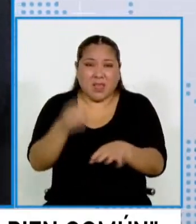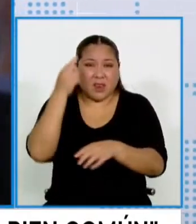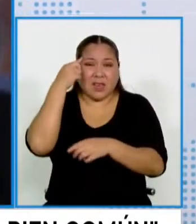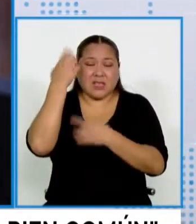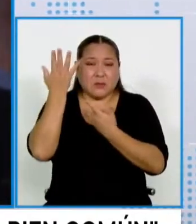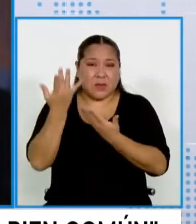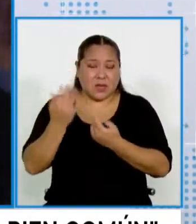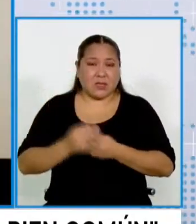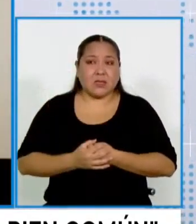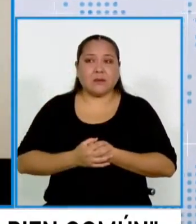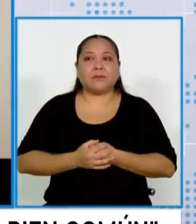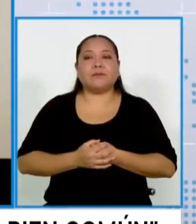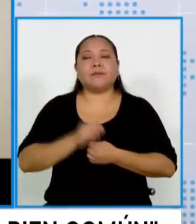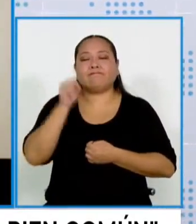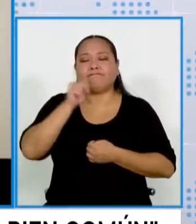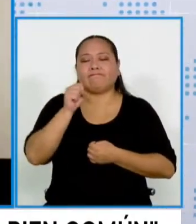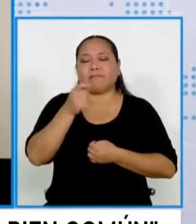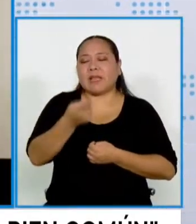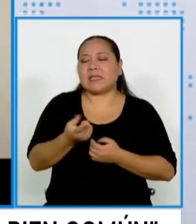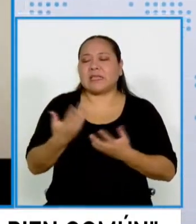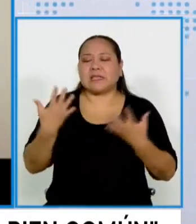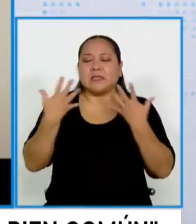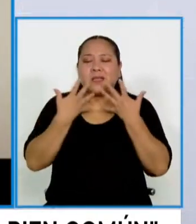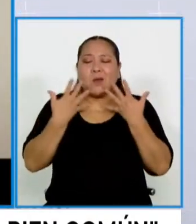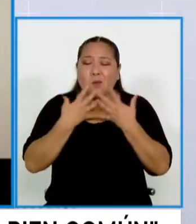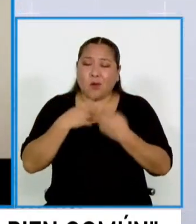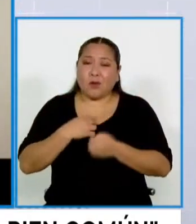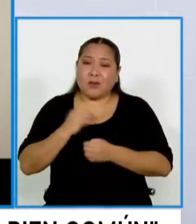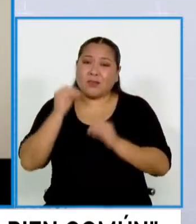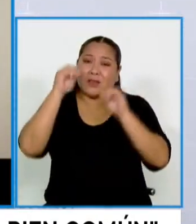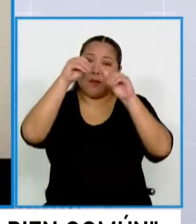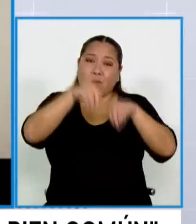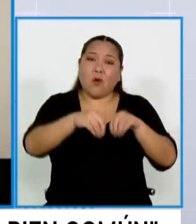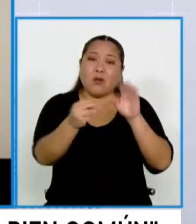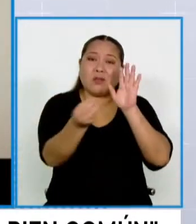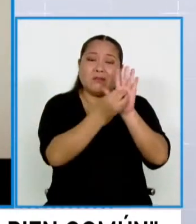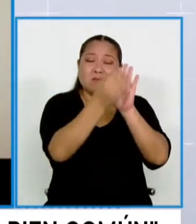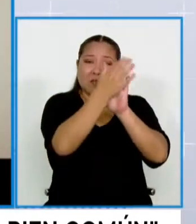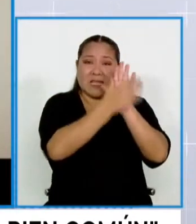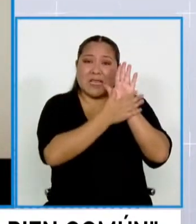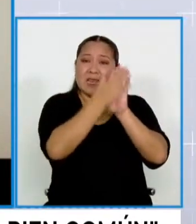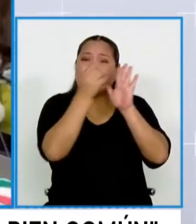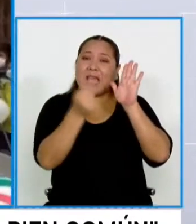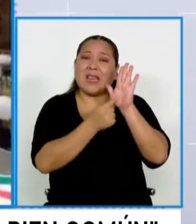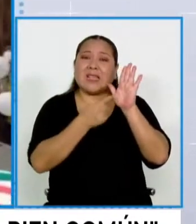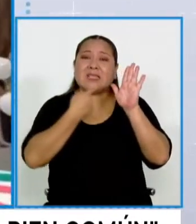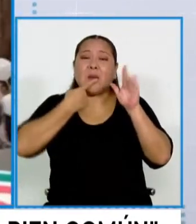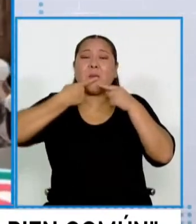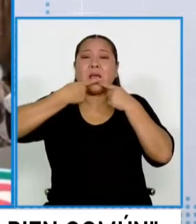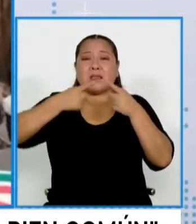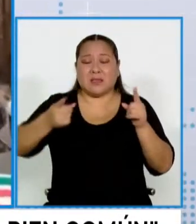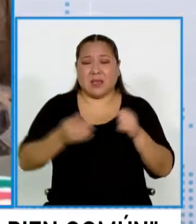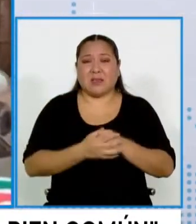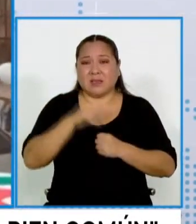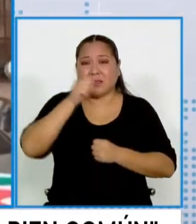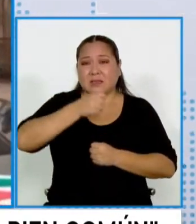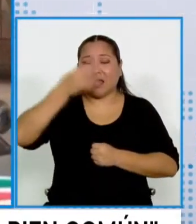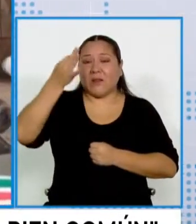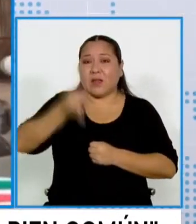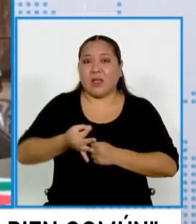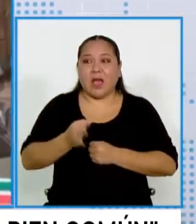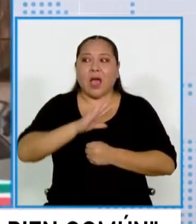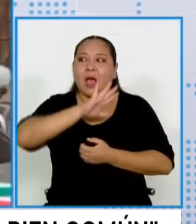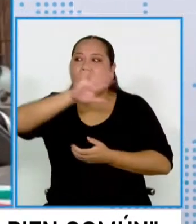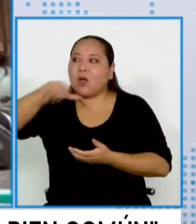Bueno, este es el temor que se expresa en este comunicado y es verdad. A todos nos